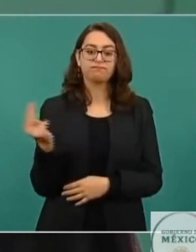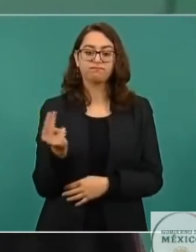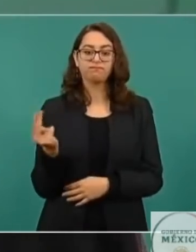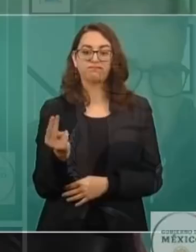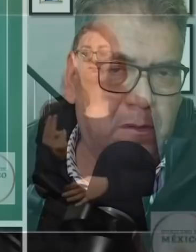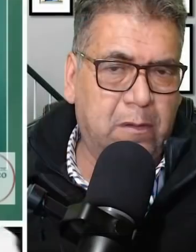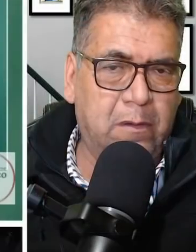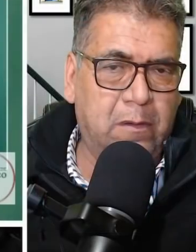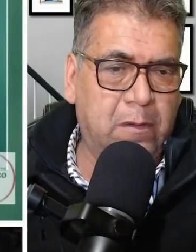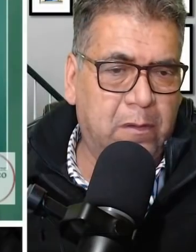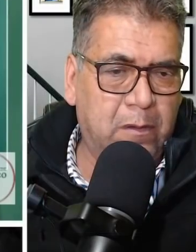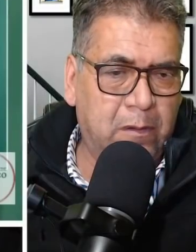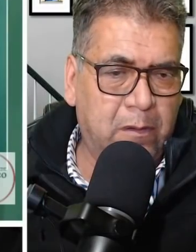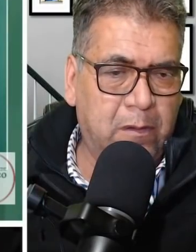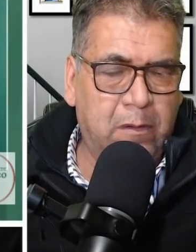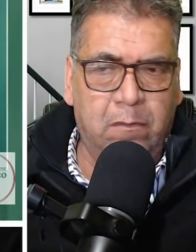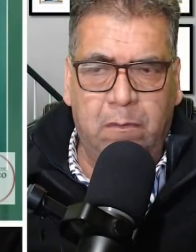Y ese va a ser mi tema.